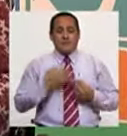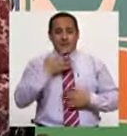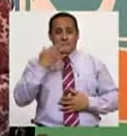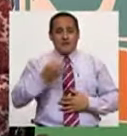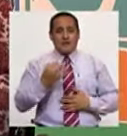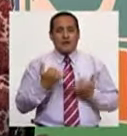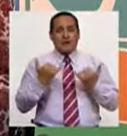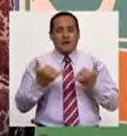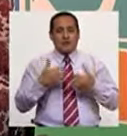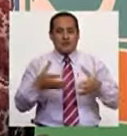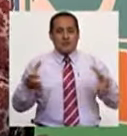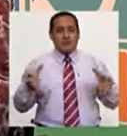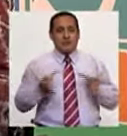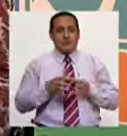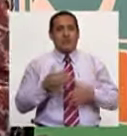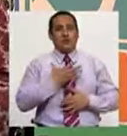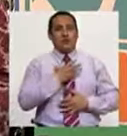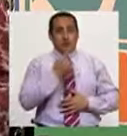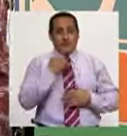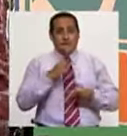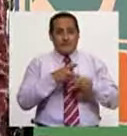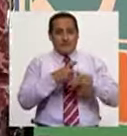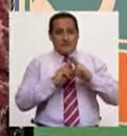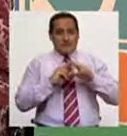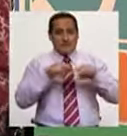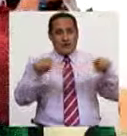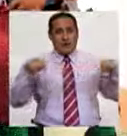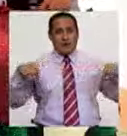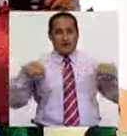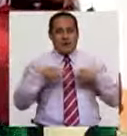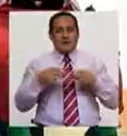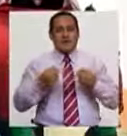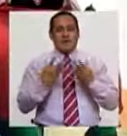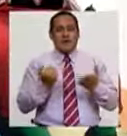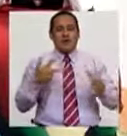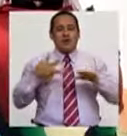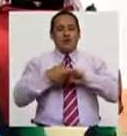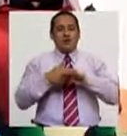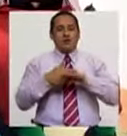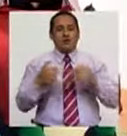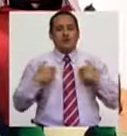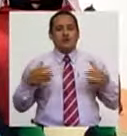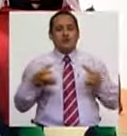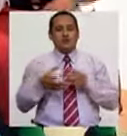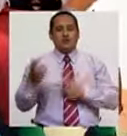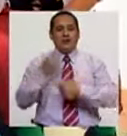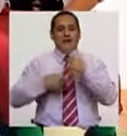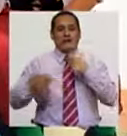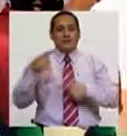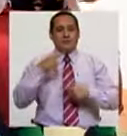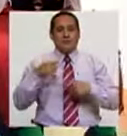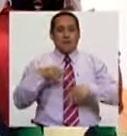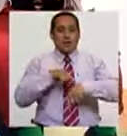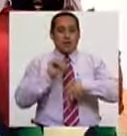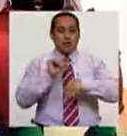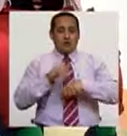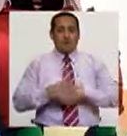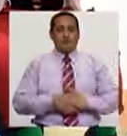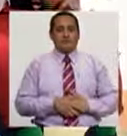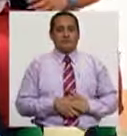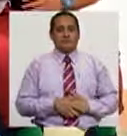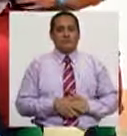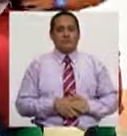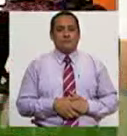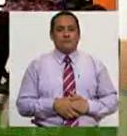vamos a llevar tu sed porque tú me encantas. Bueno, ¿se podemos prestar? Muy bien, gracias. Vamos a una pequeña pausa y nosotros ya estamos regresando en un instante.